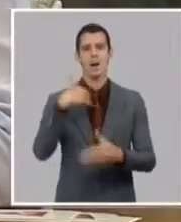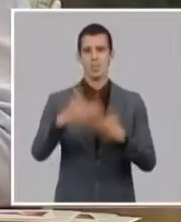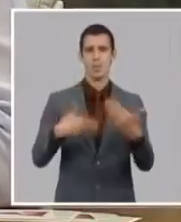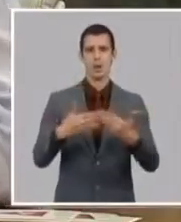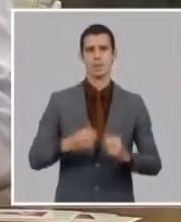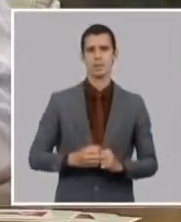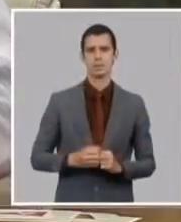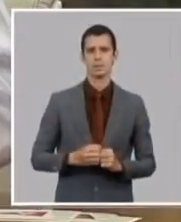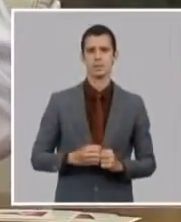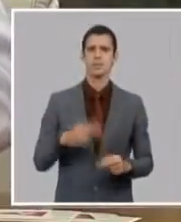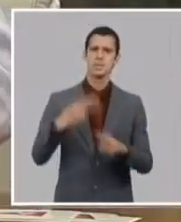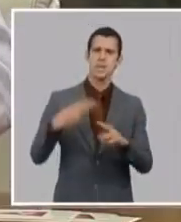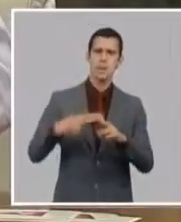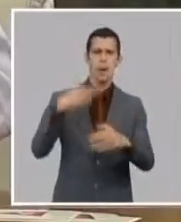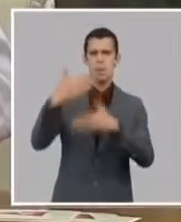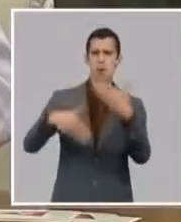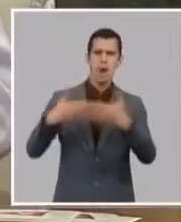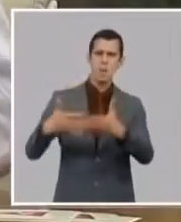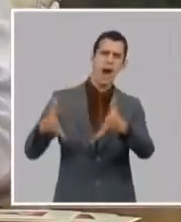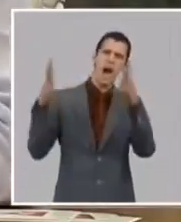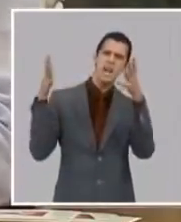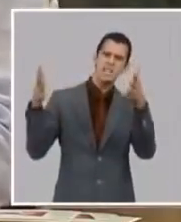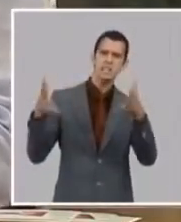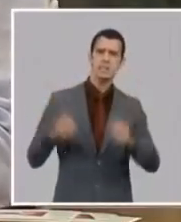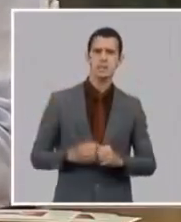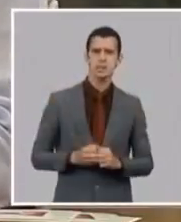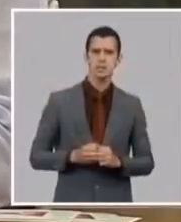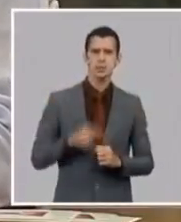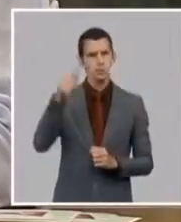aprovechan los que no quieren la solución de los problemas de ninguno